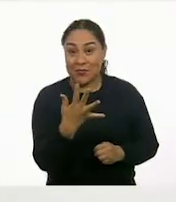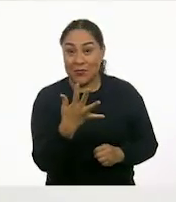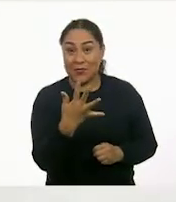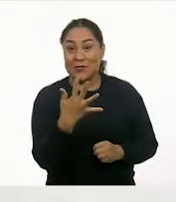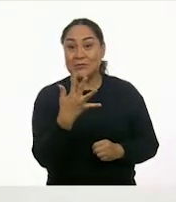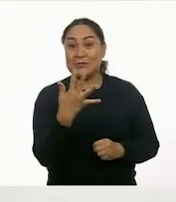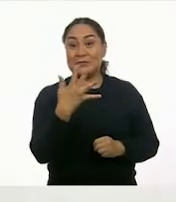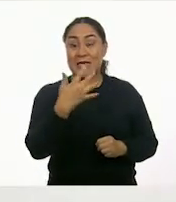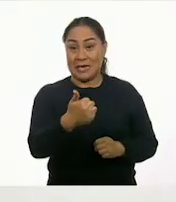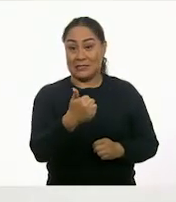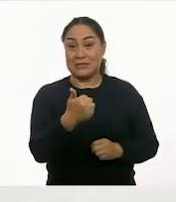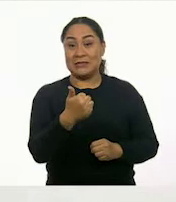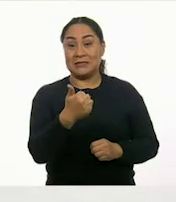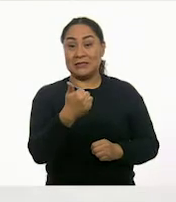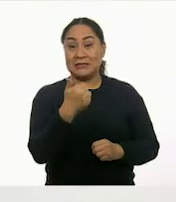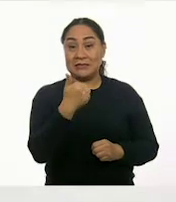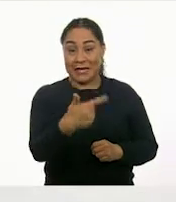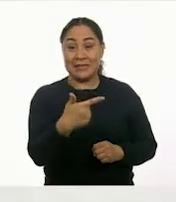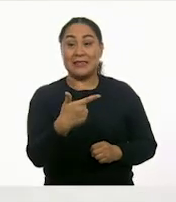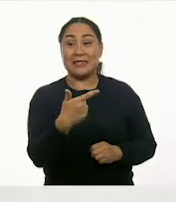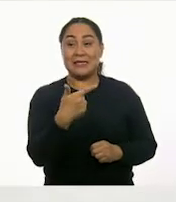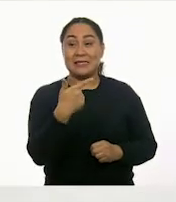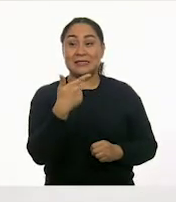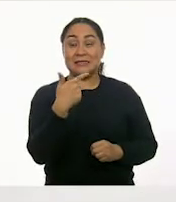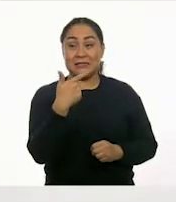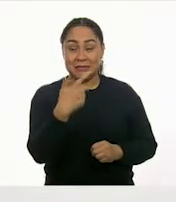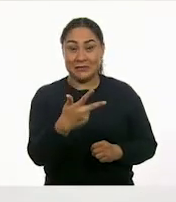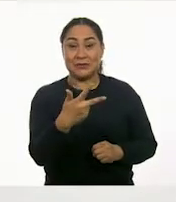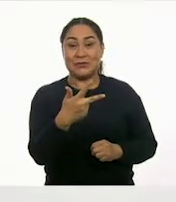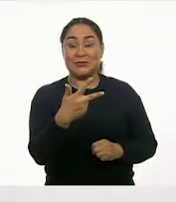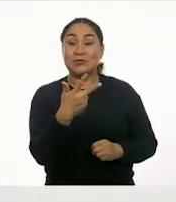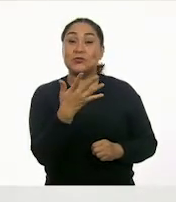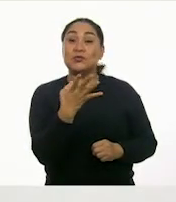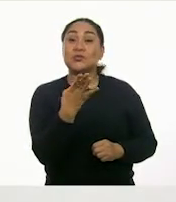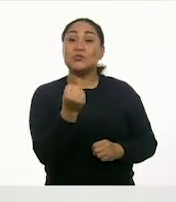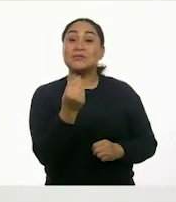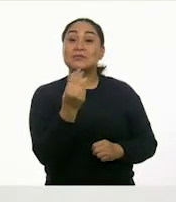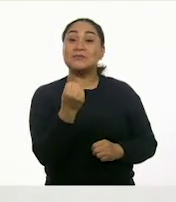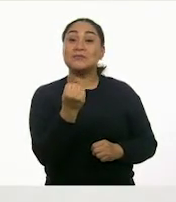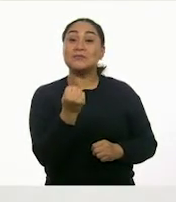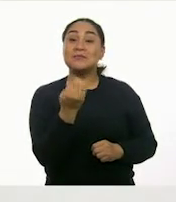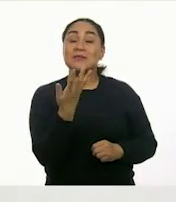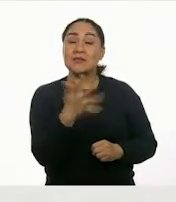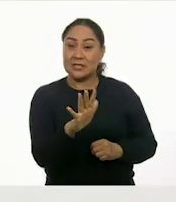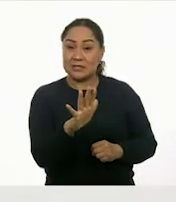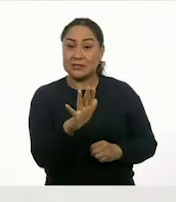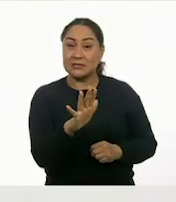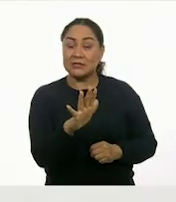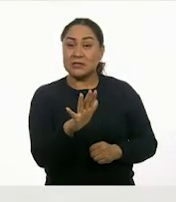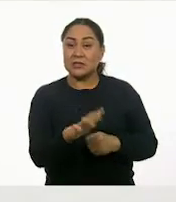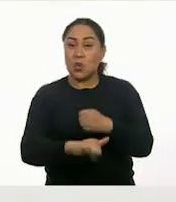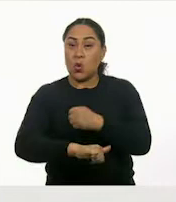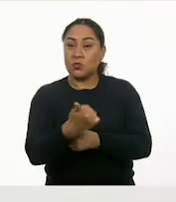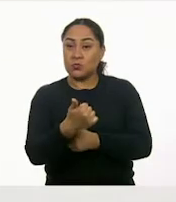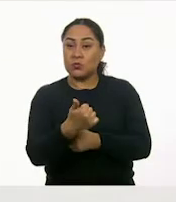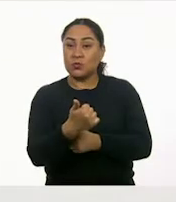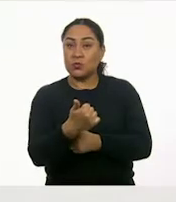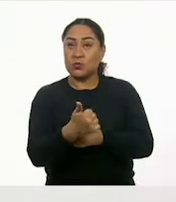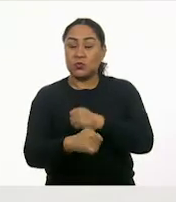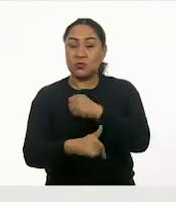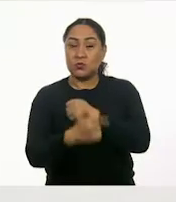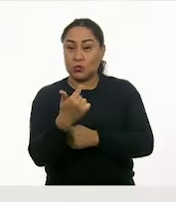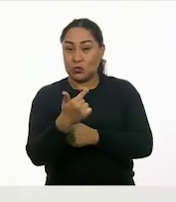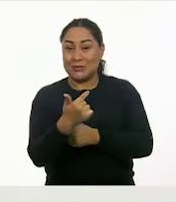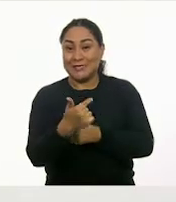cinco, seis, siete, ocho, nueve, diez, once,